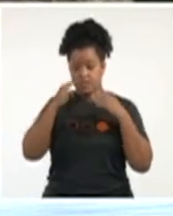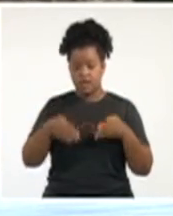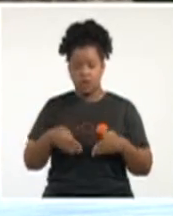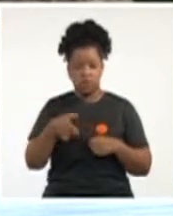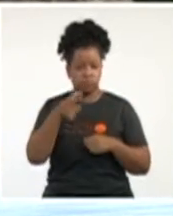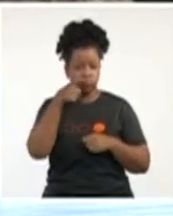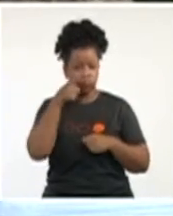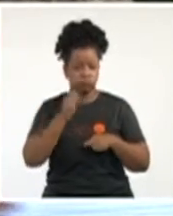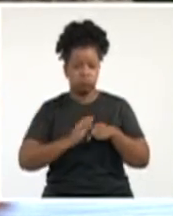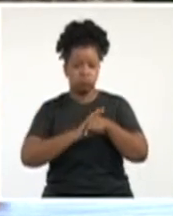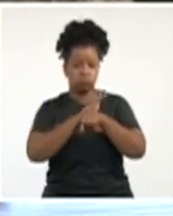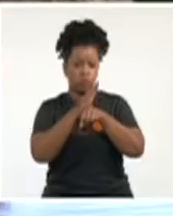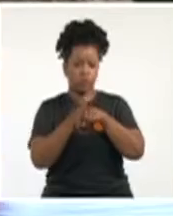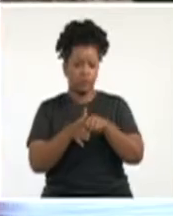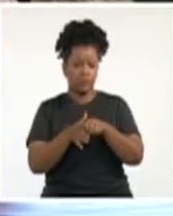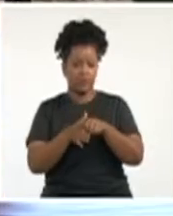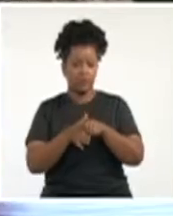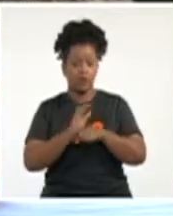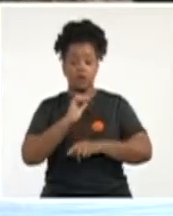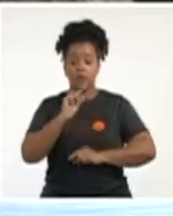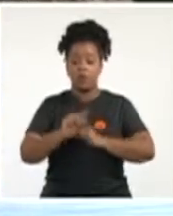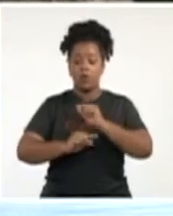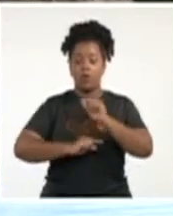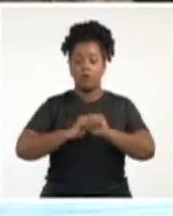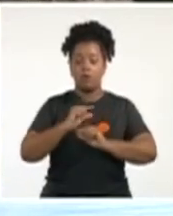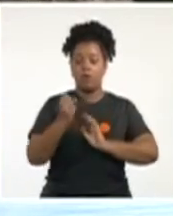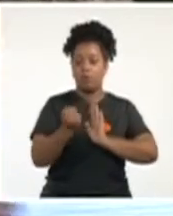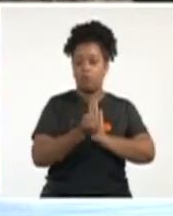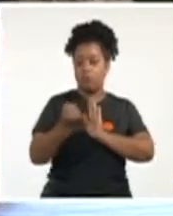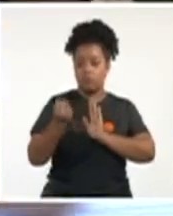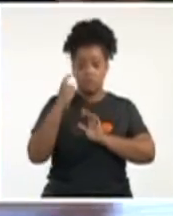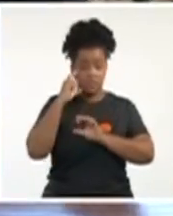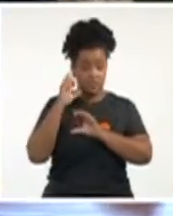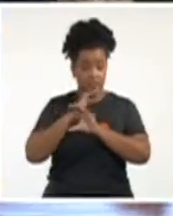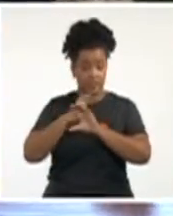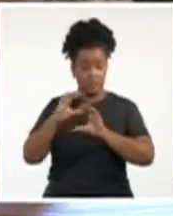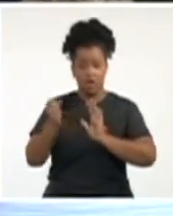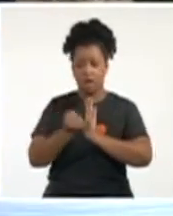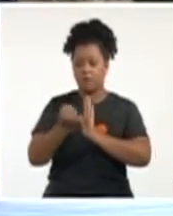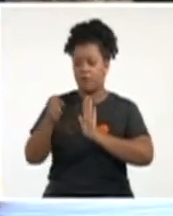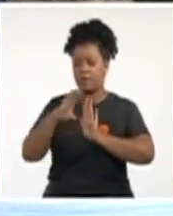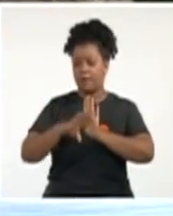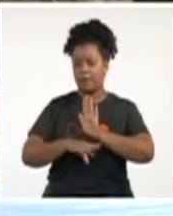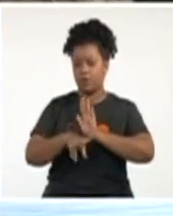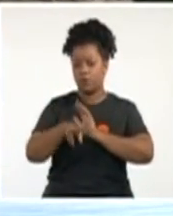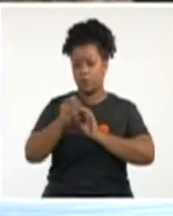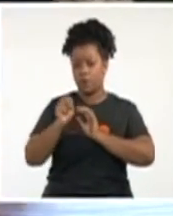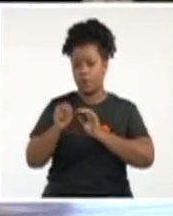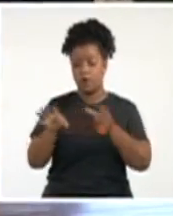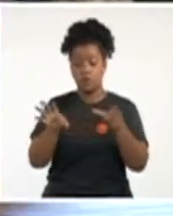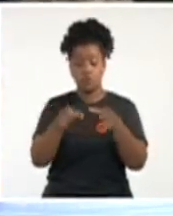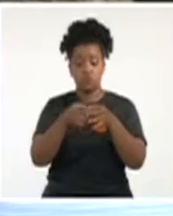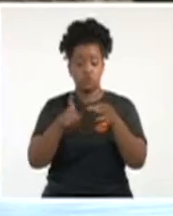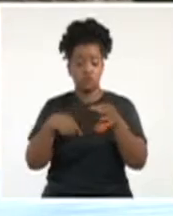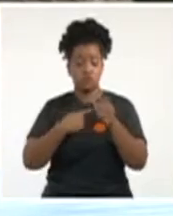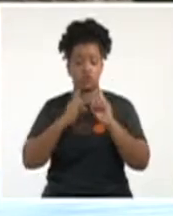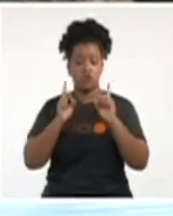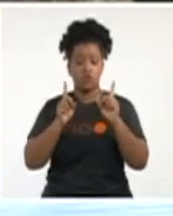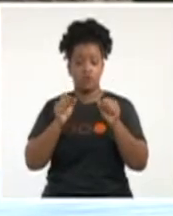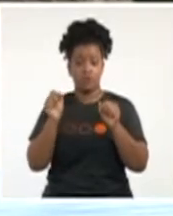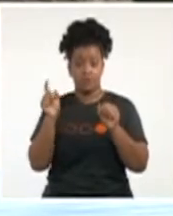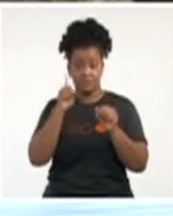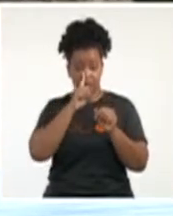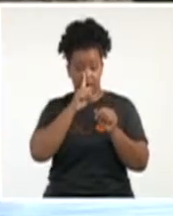y se fueron aprobando, por estos científicos, lo llevaron al grupo nuestro. Nosotros al final lo